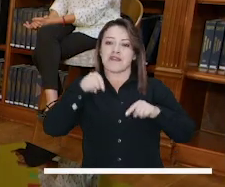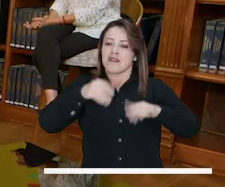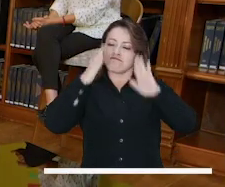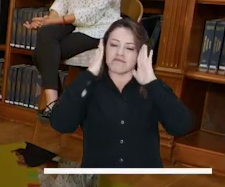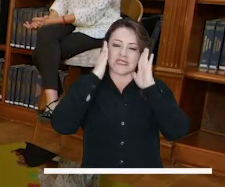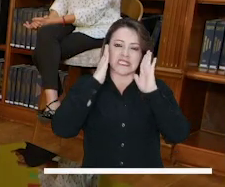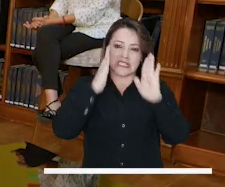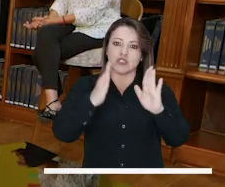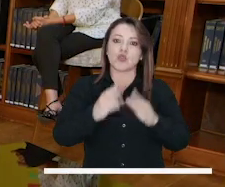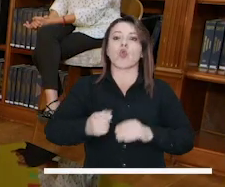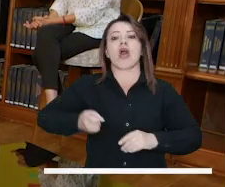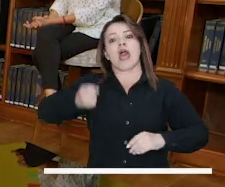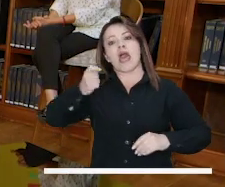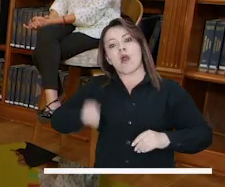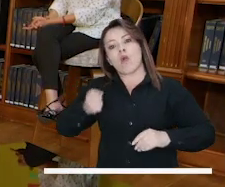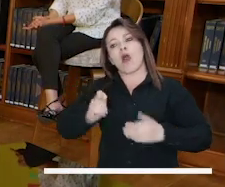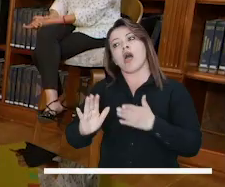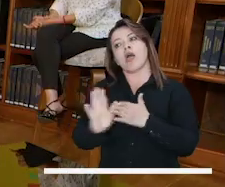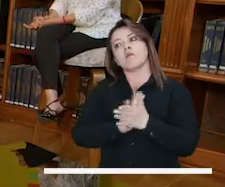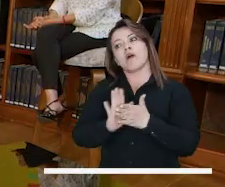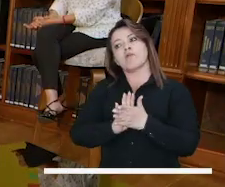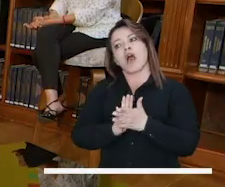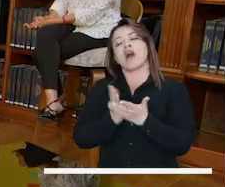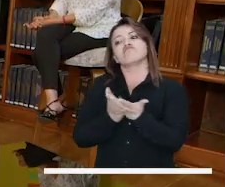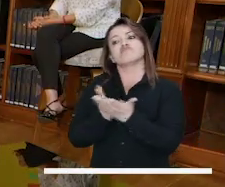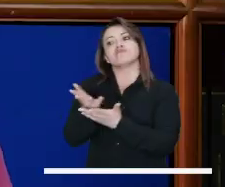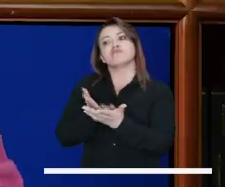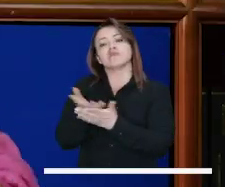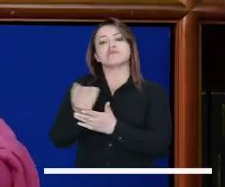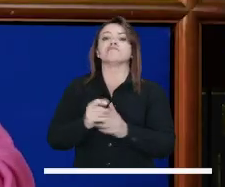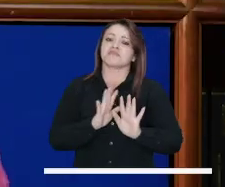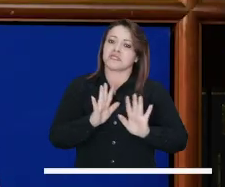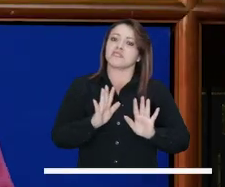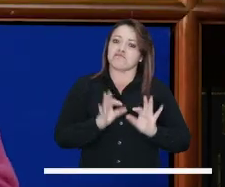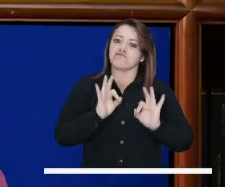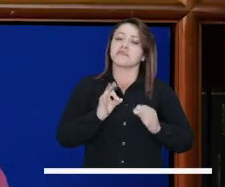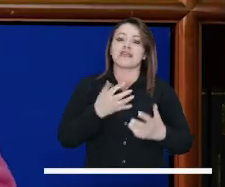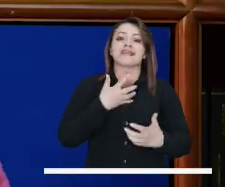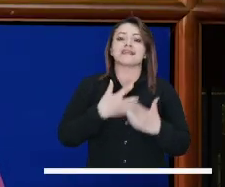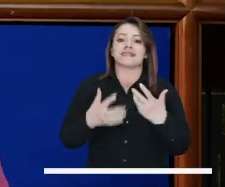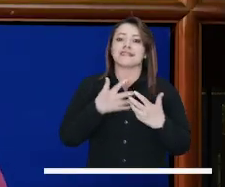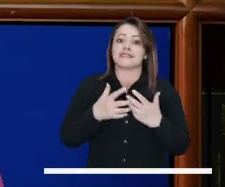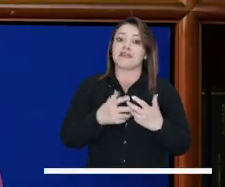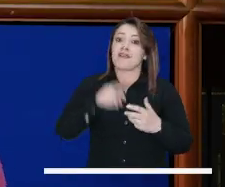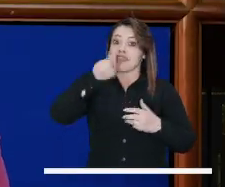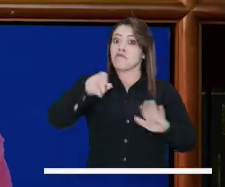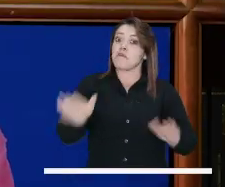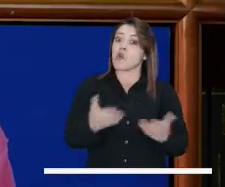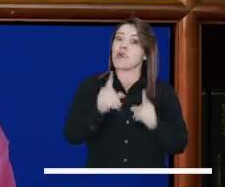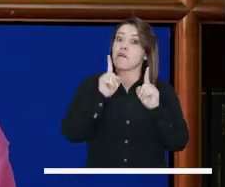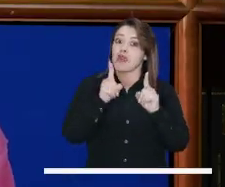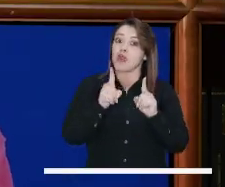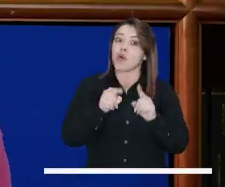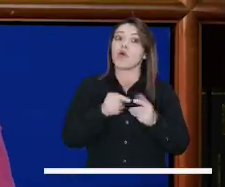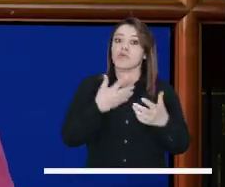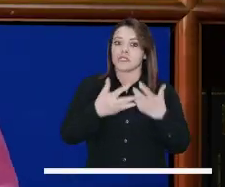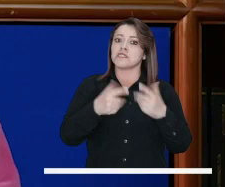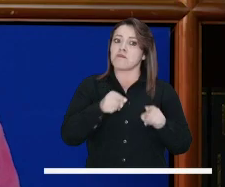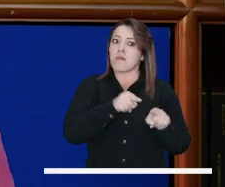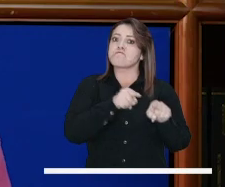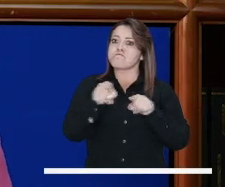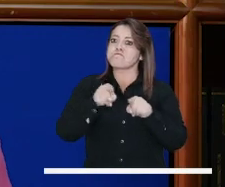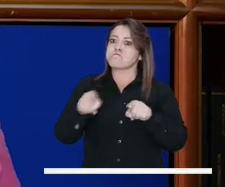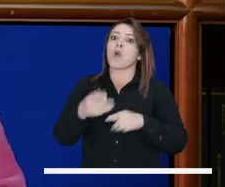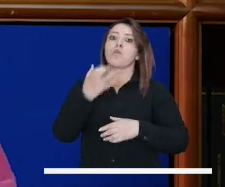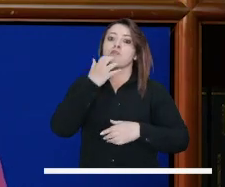servicios de la Secretaría de la Mujer. Van a tener una persona que las escuche. Van a tener una abogada que también les va a dar esos pasos. Hay